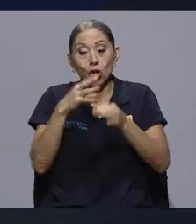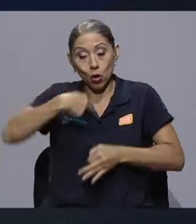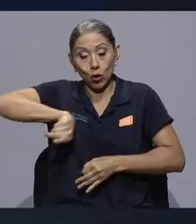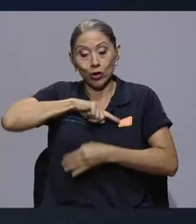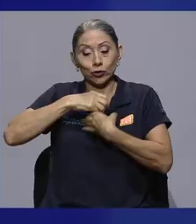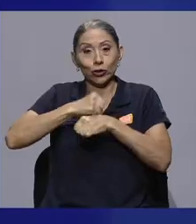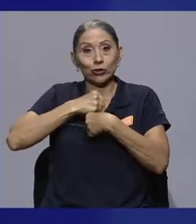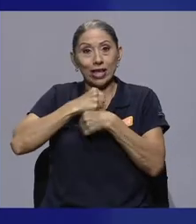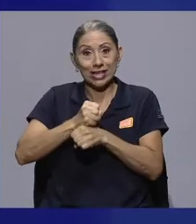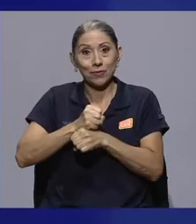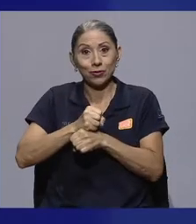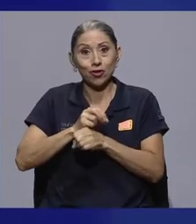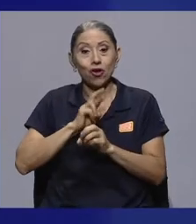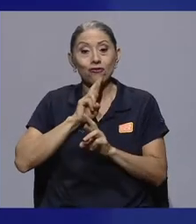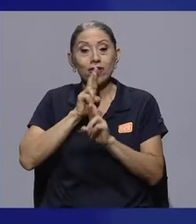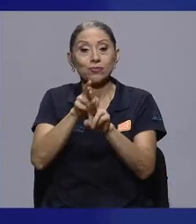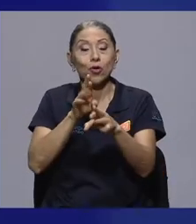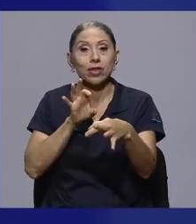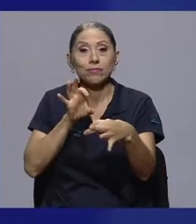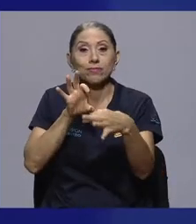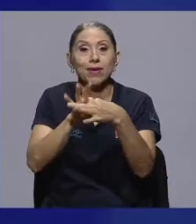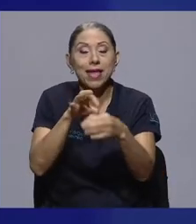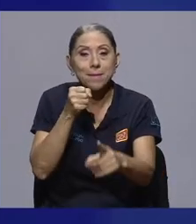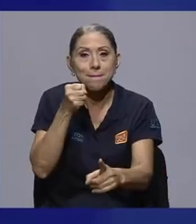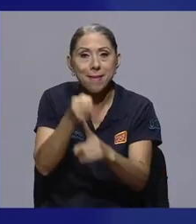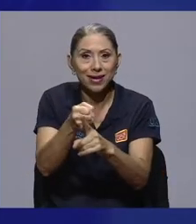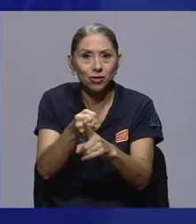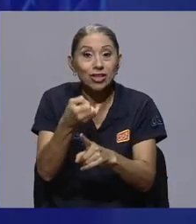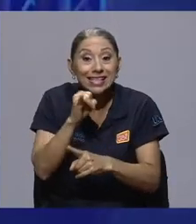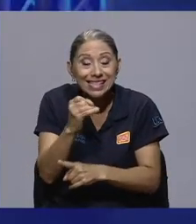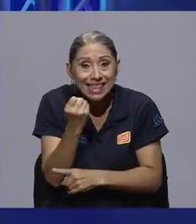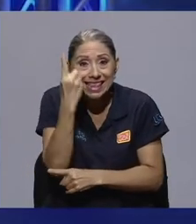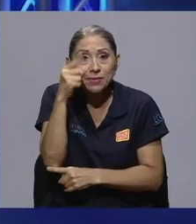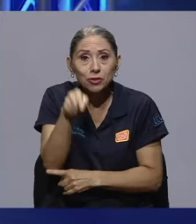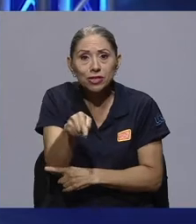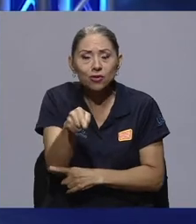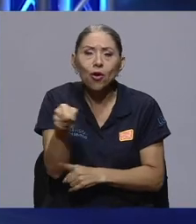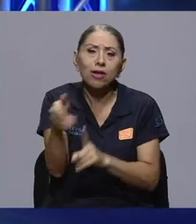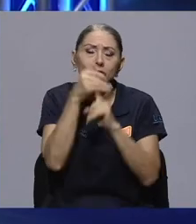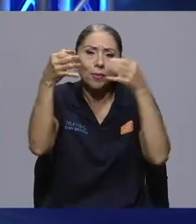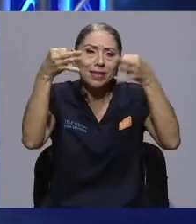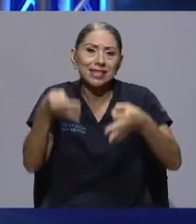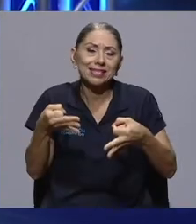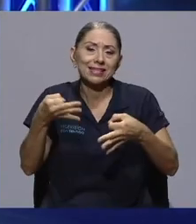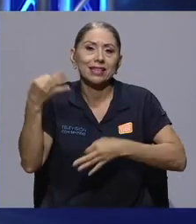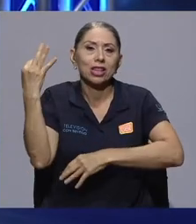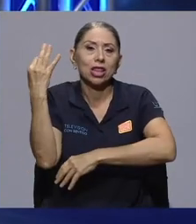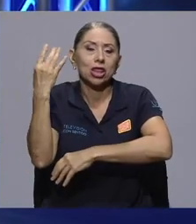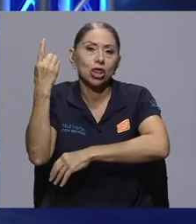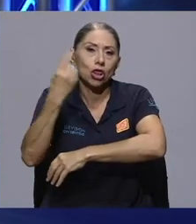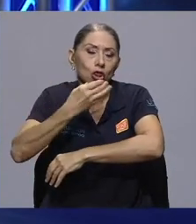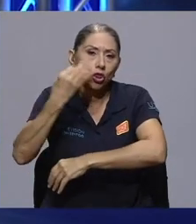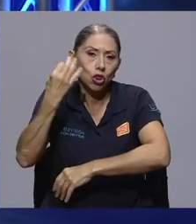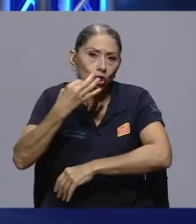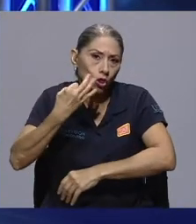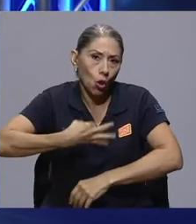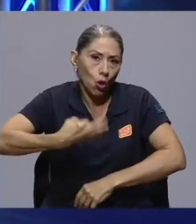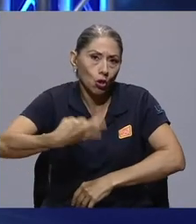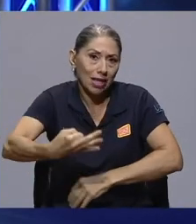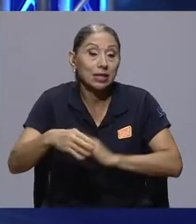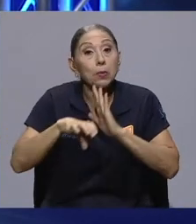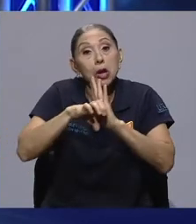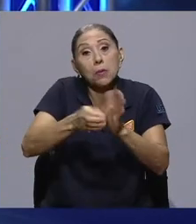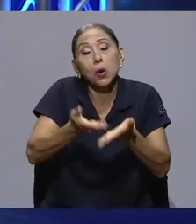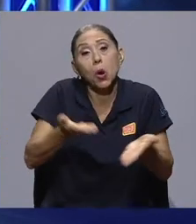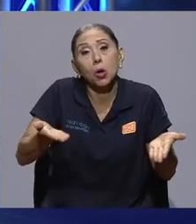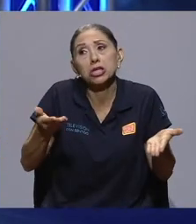impactos, tomaríamos decisiones diferentes todos los días con cosas tan cotidianas como la forma en que utilizo el agua, en la que utilizo